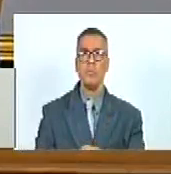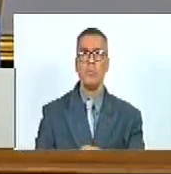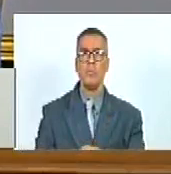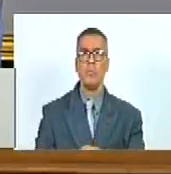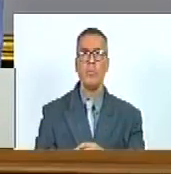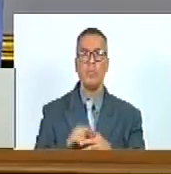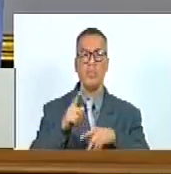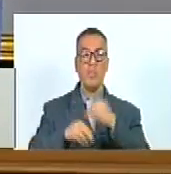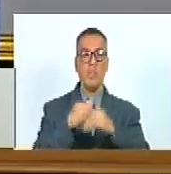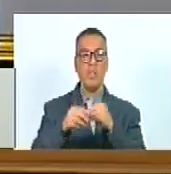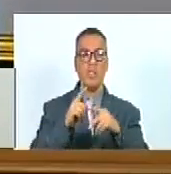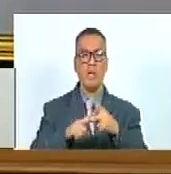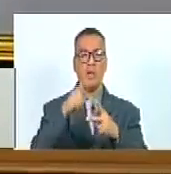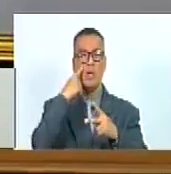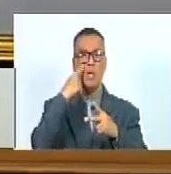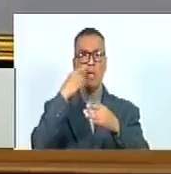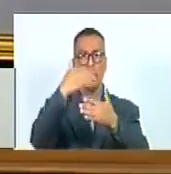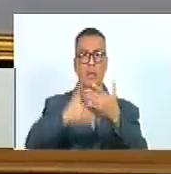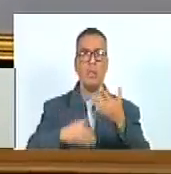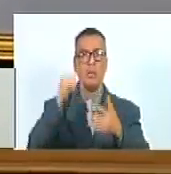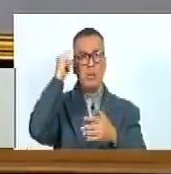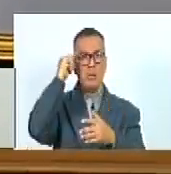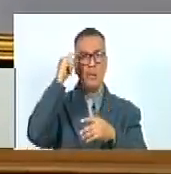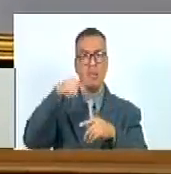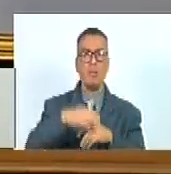en consideración la propuesta de orden del día